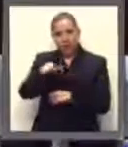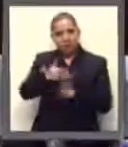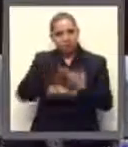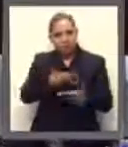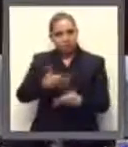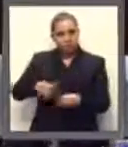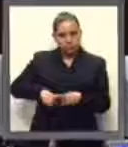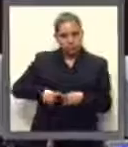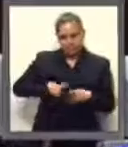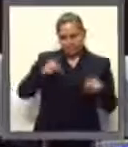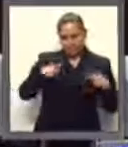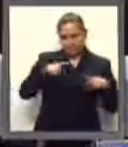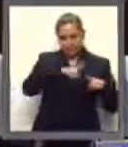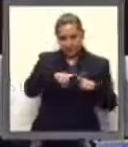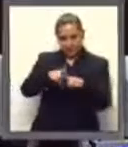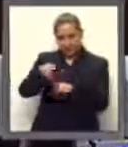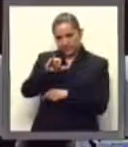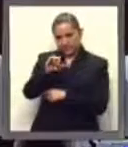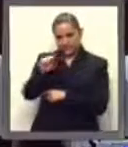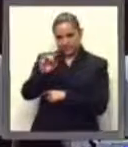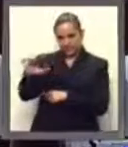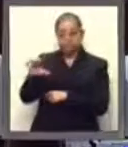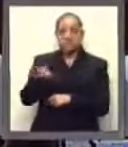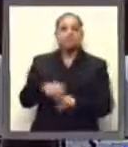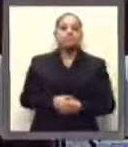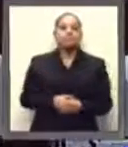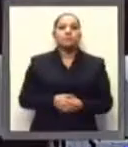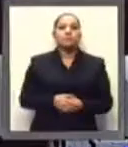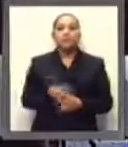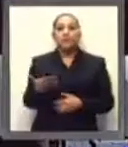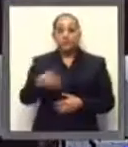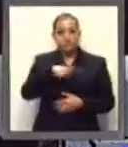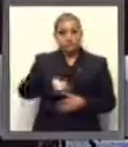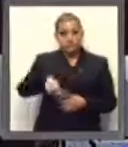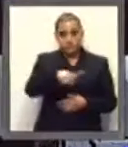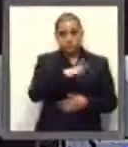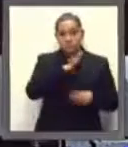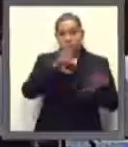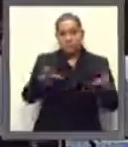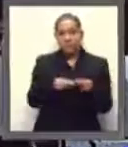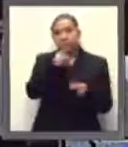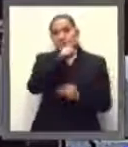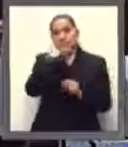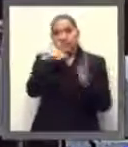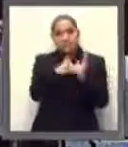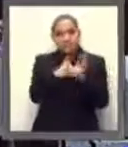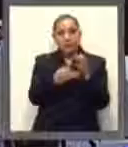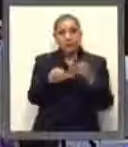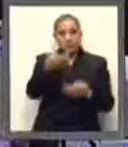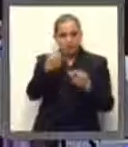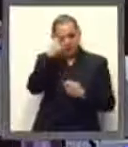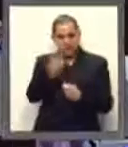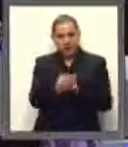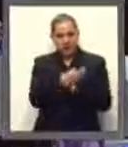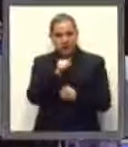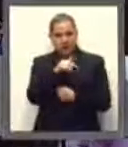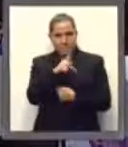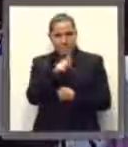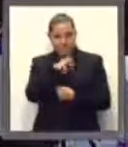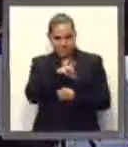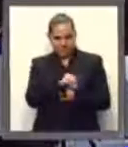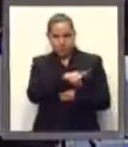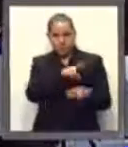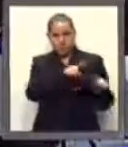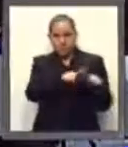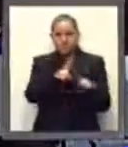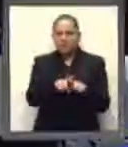Derivado de lo anterior, fueron interpuestos cerca de 100.000 juicios de amparo que representaron